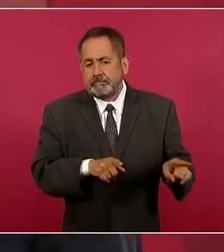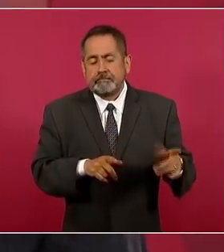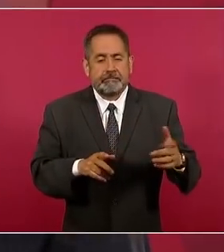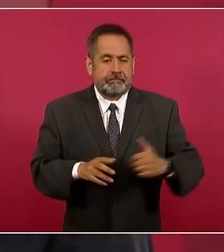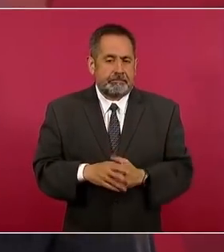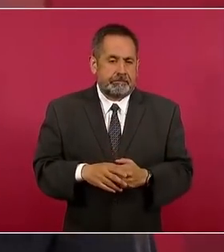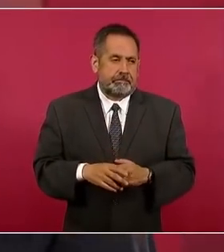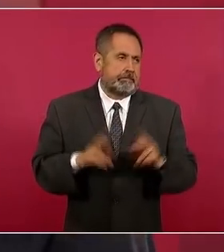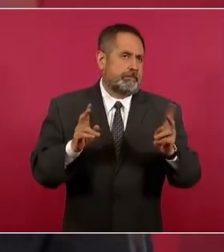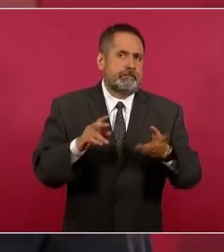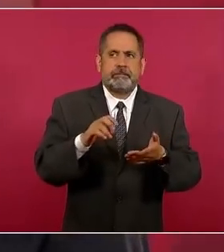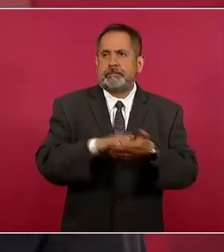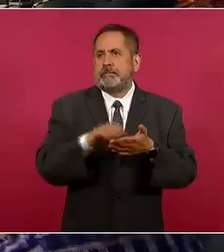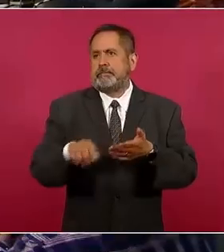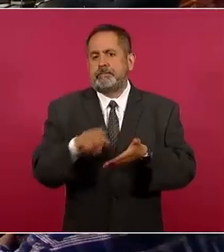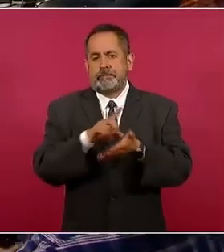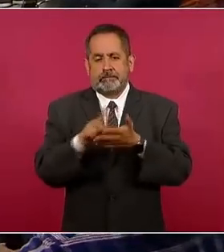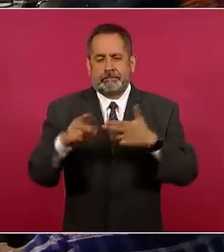derechos humanos,